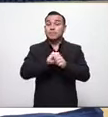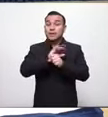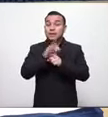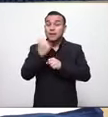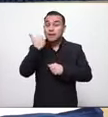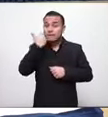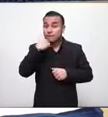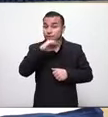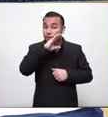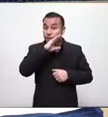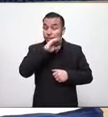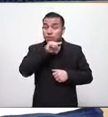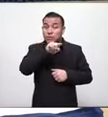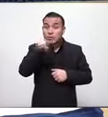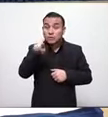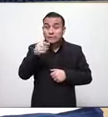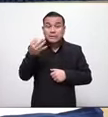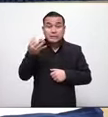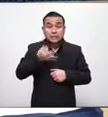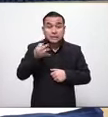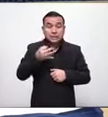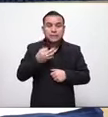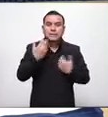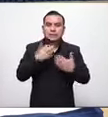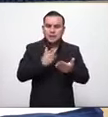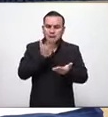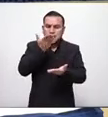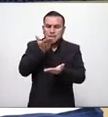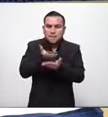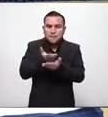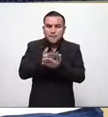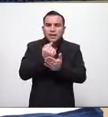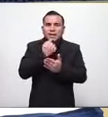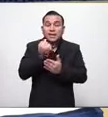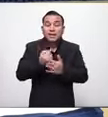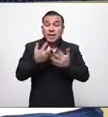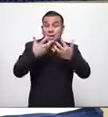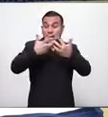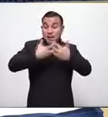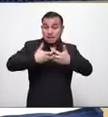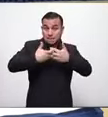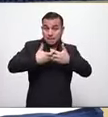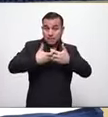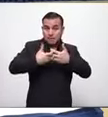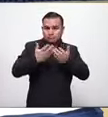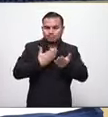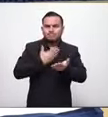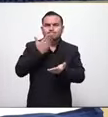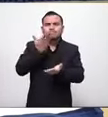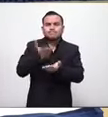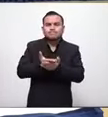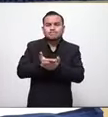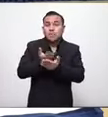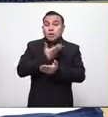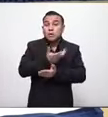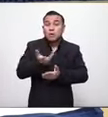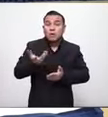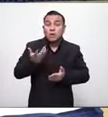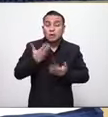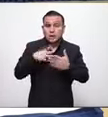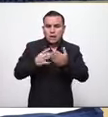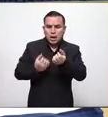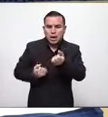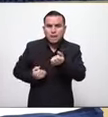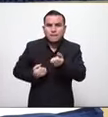contagio finalmente hemos presentado al sector empresarial nuestra ventanilla de